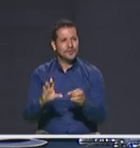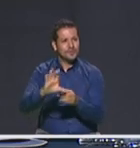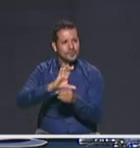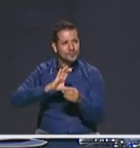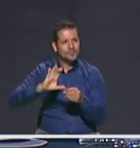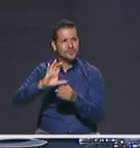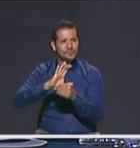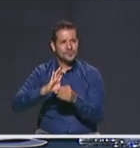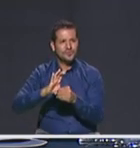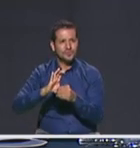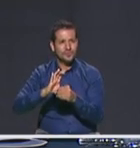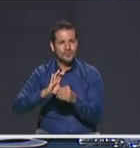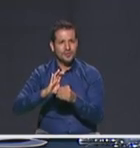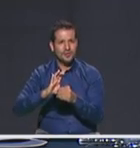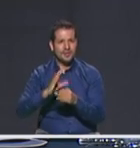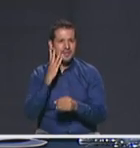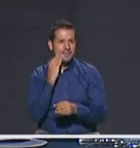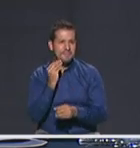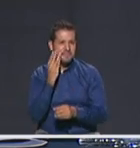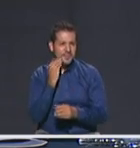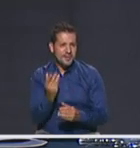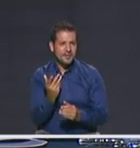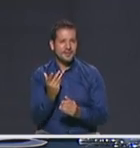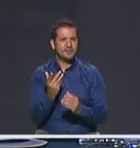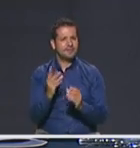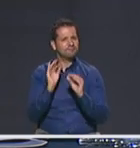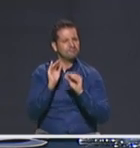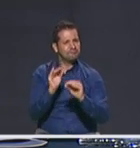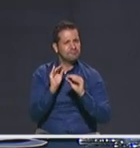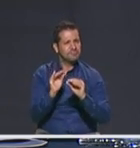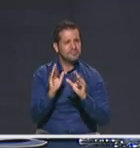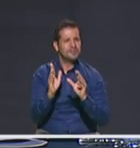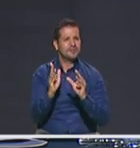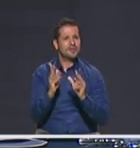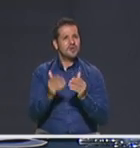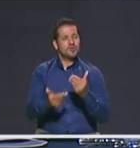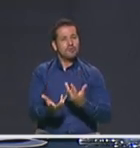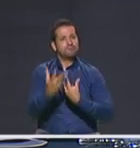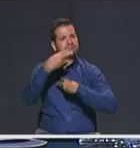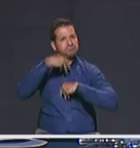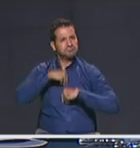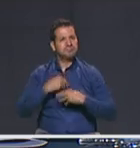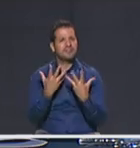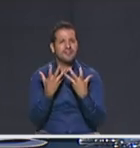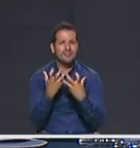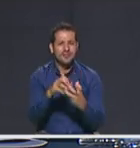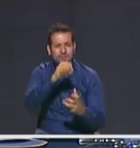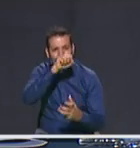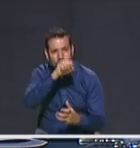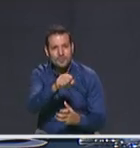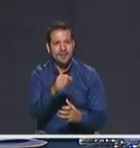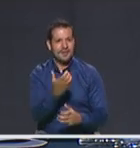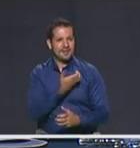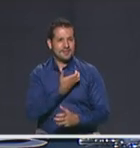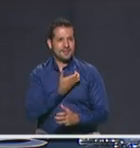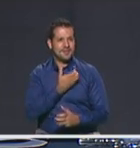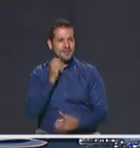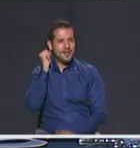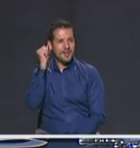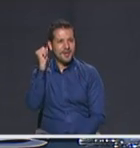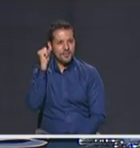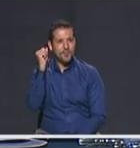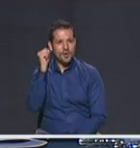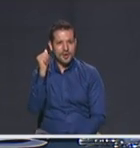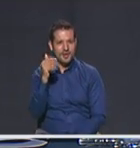Tengo la trayectoria, la experiencia, la formación y la vocación para ser la primera alcaldesa mujer elegida